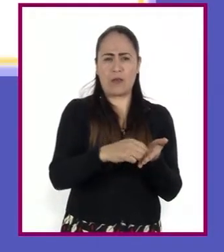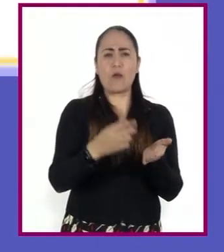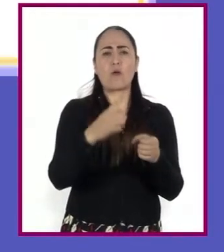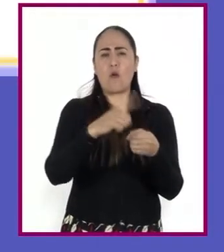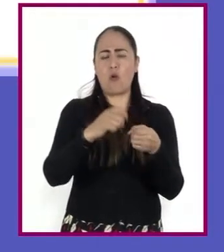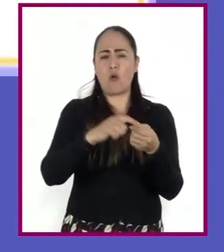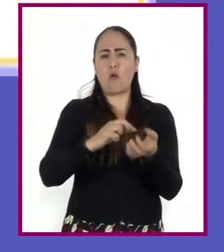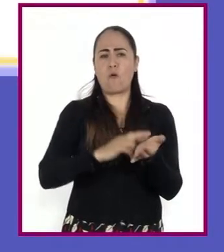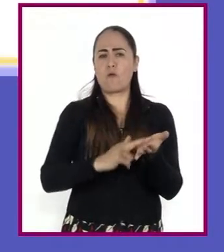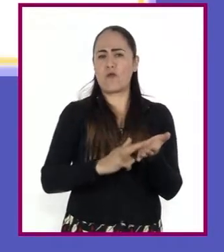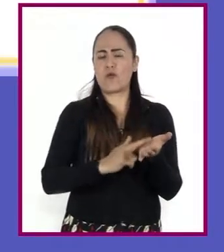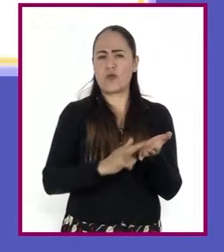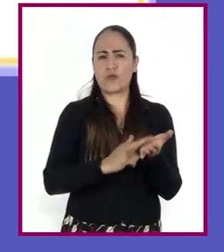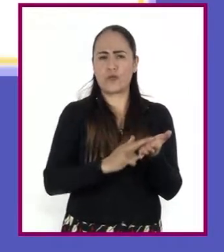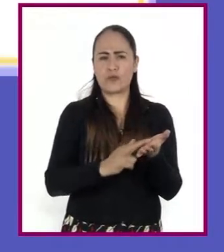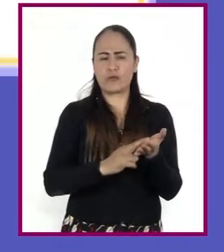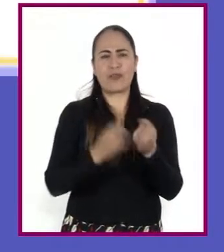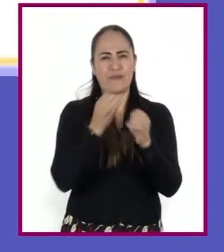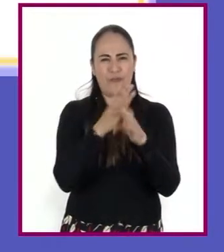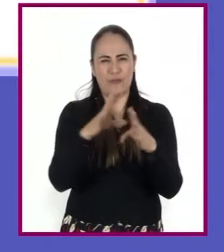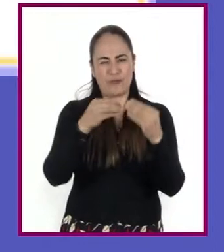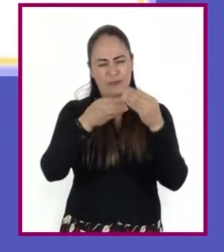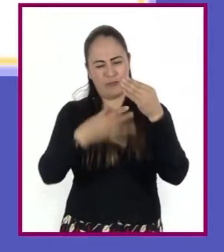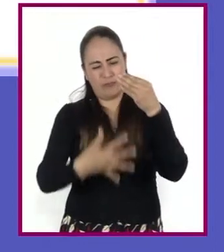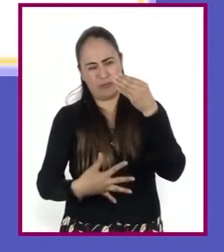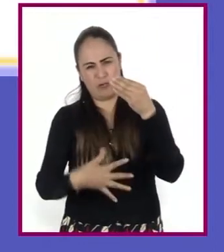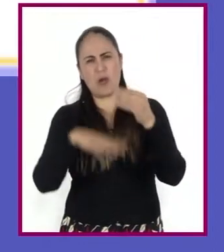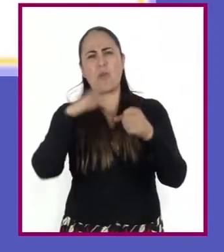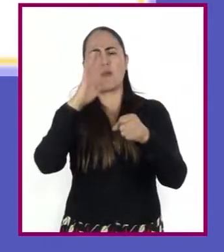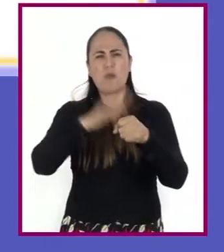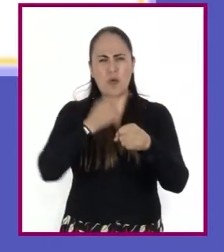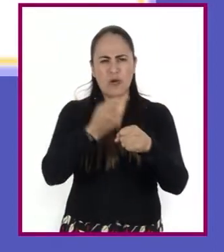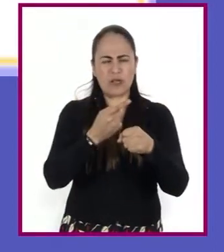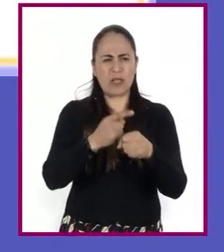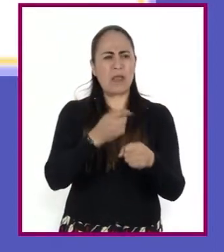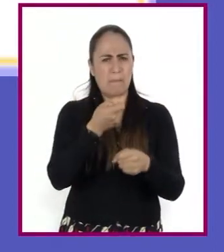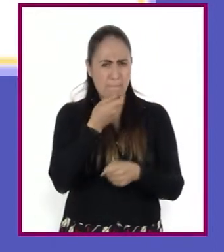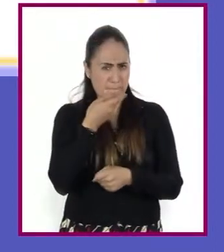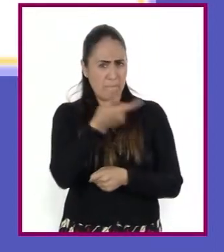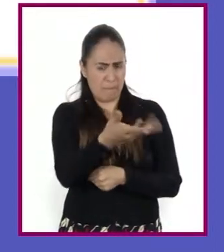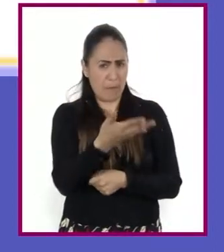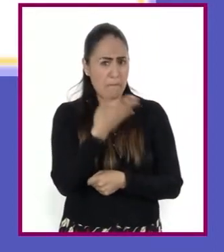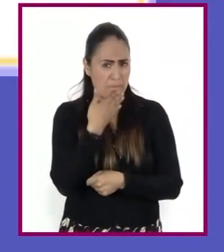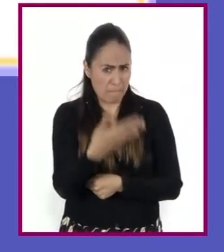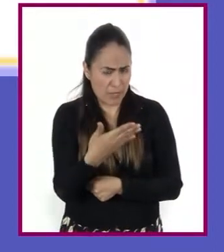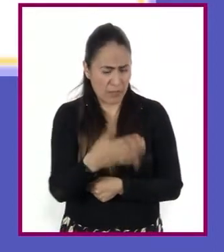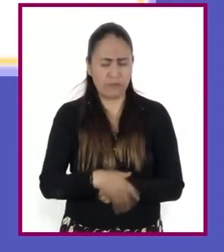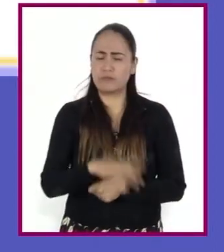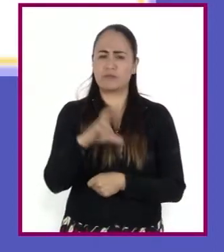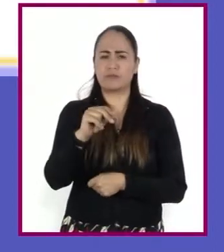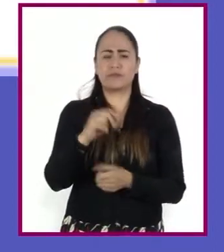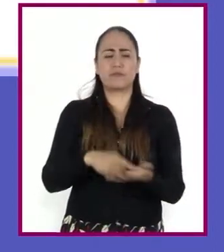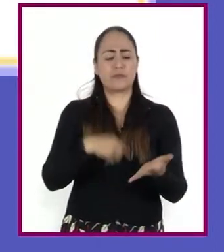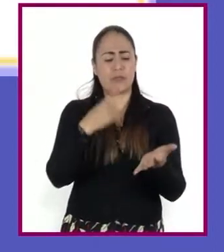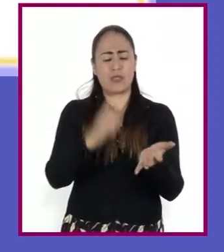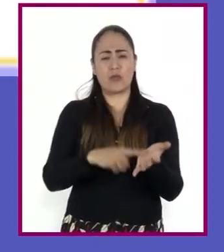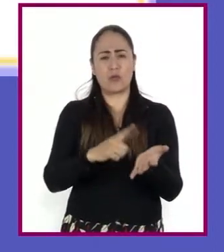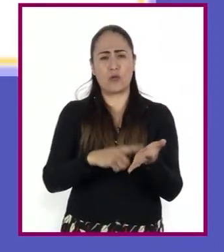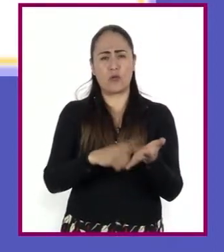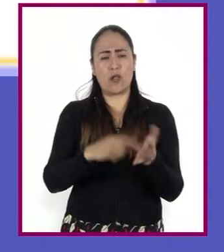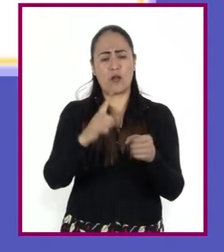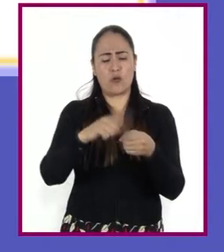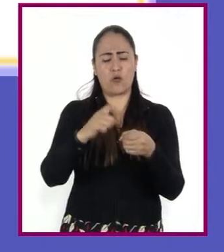amplía la información al señalar el por qué se critica el término. El color lila claro muestra